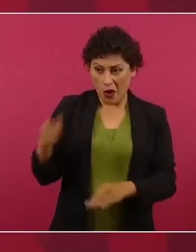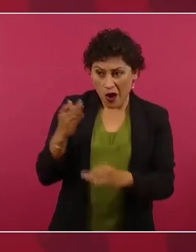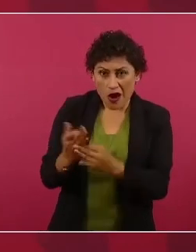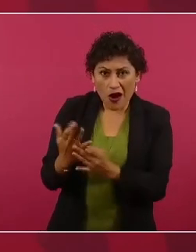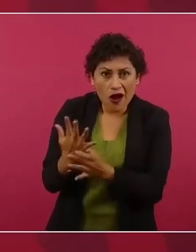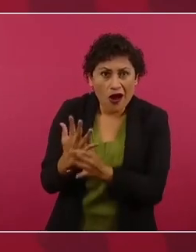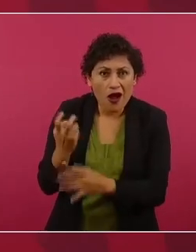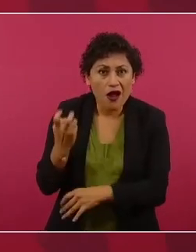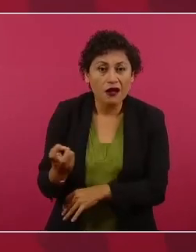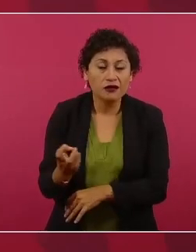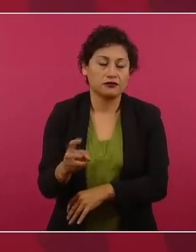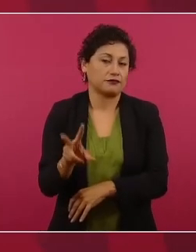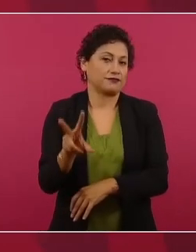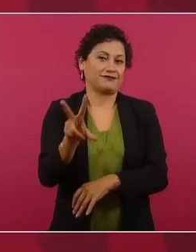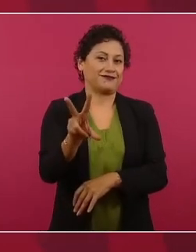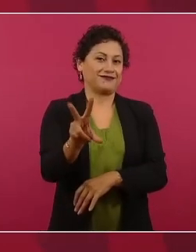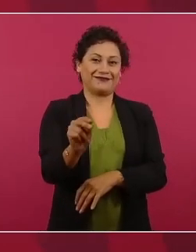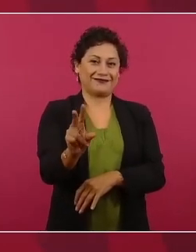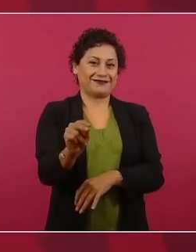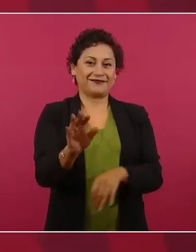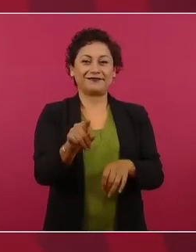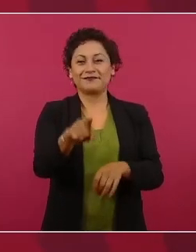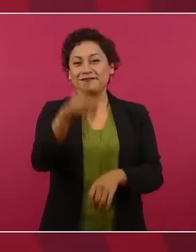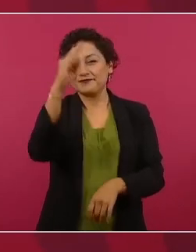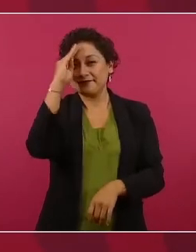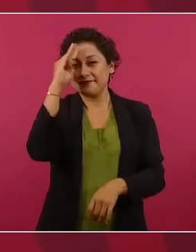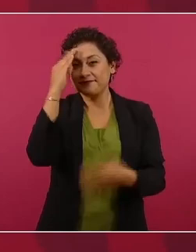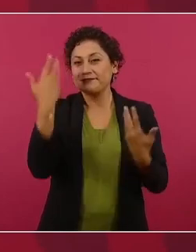porque eso, imagínense,